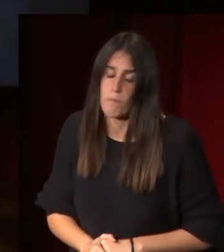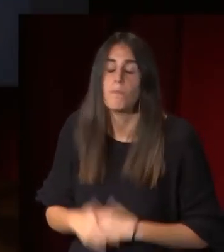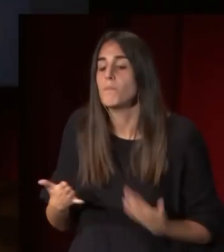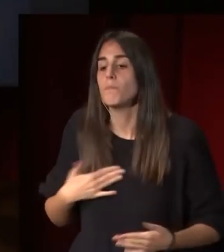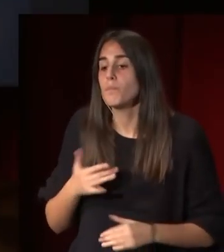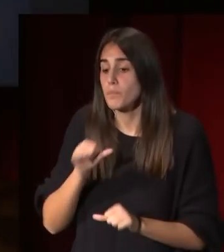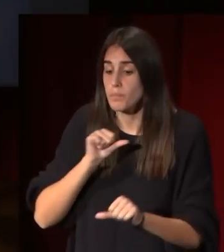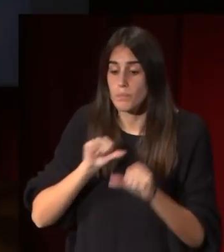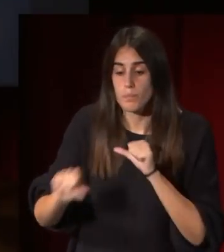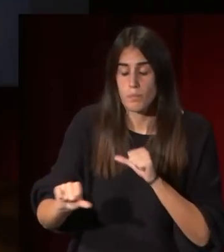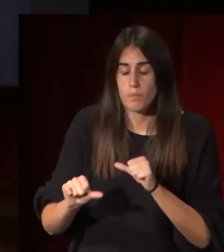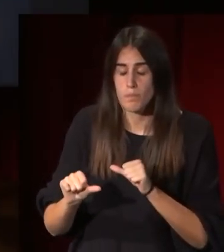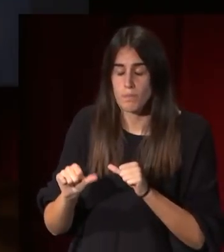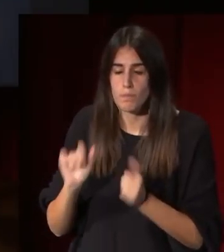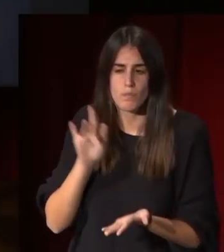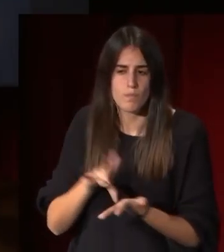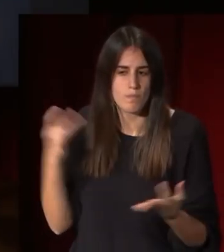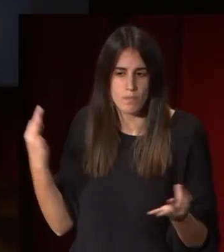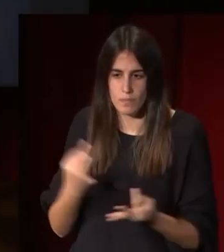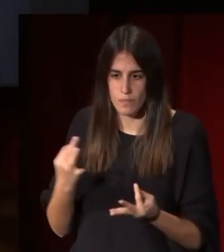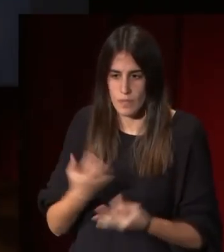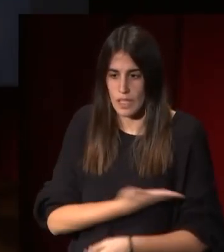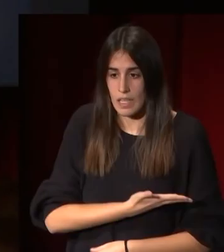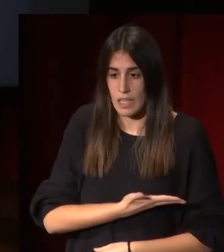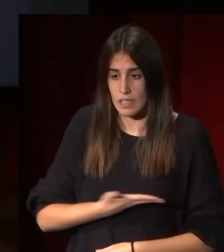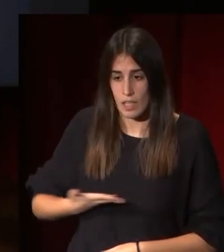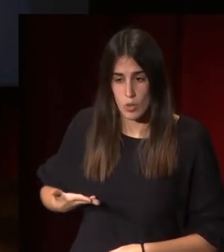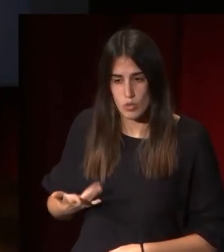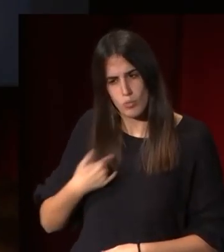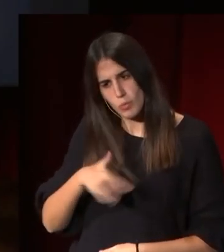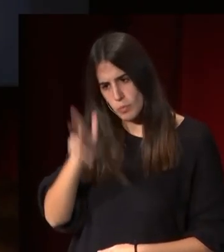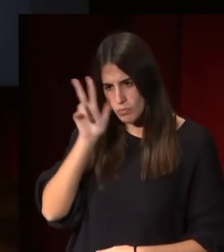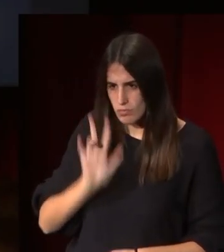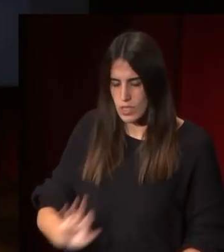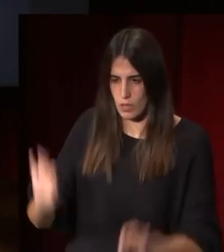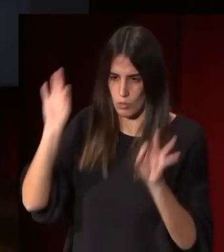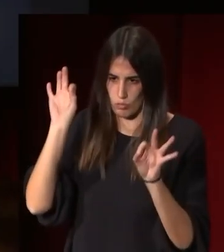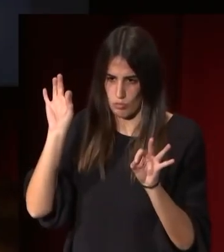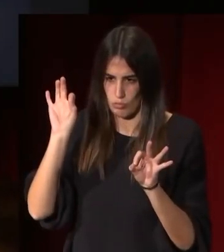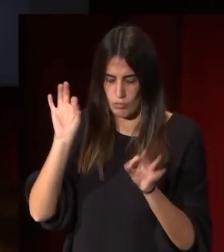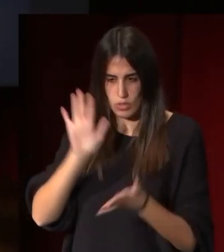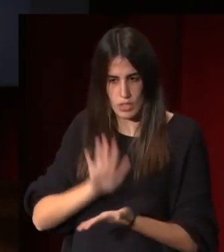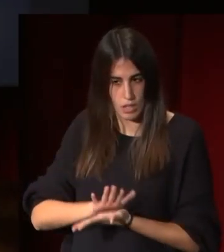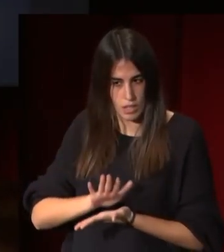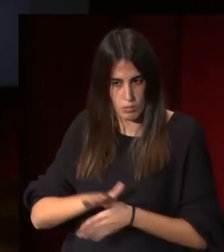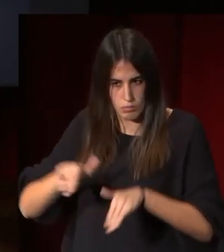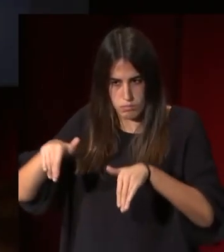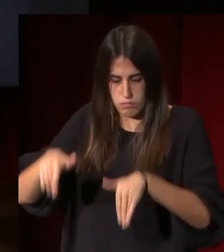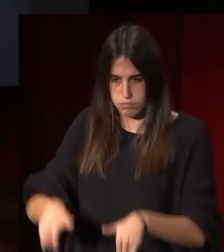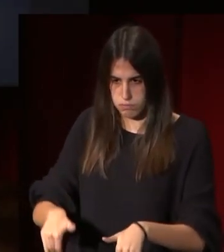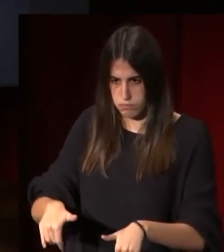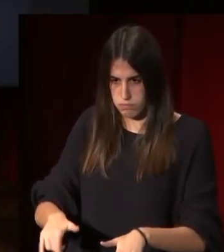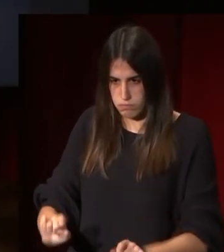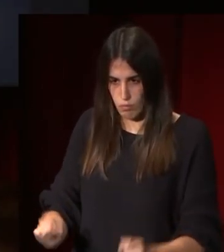serán siempre retratos muy dignos muy serenos muy